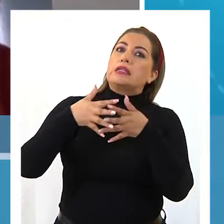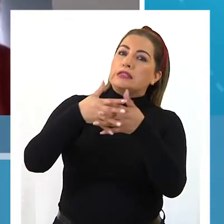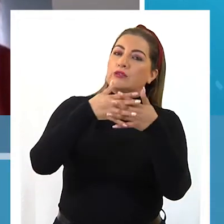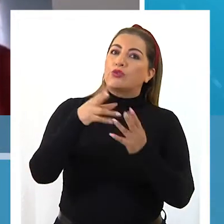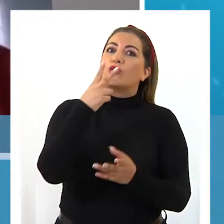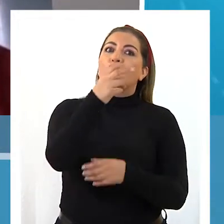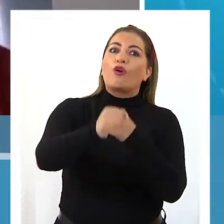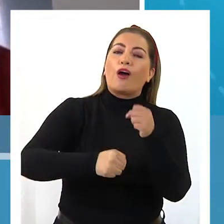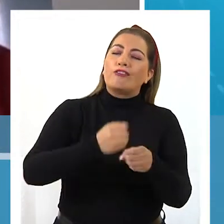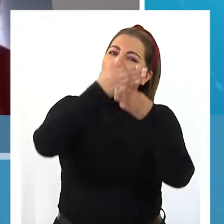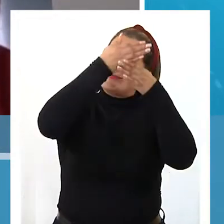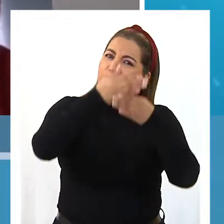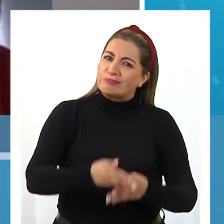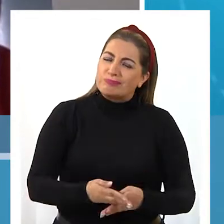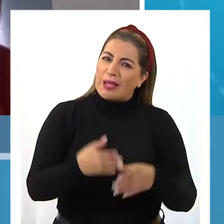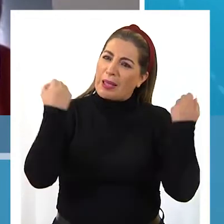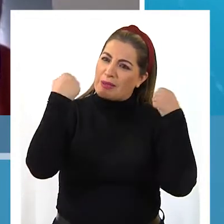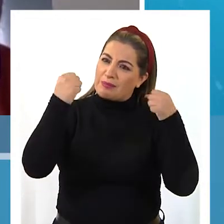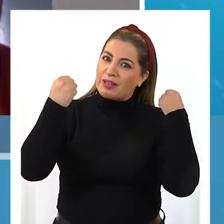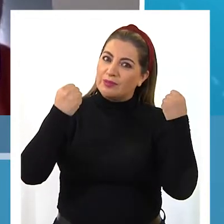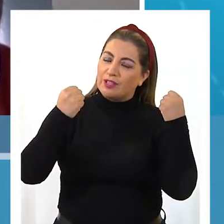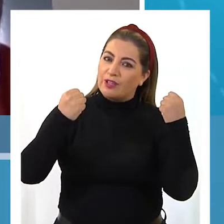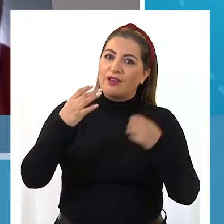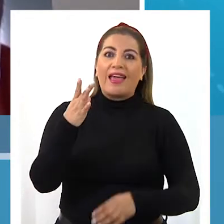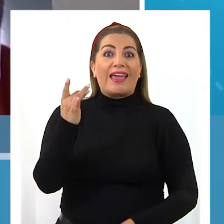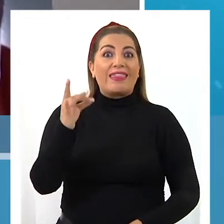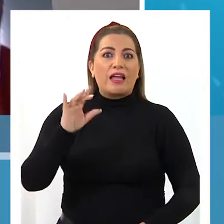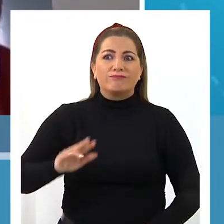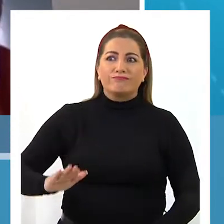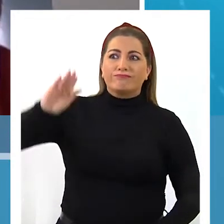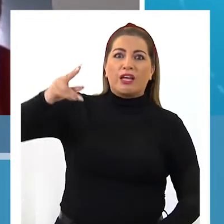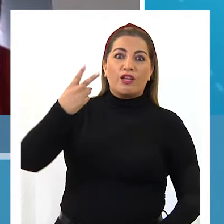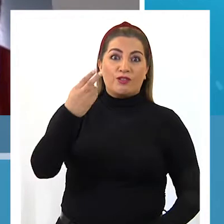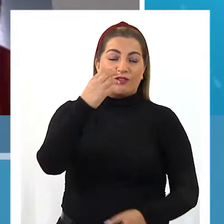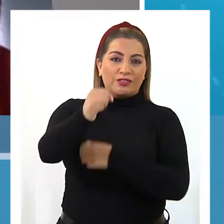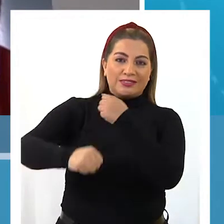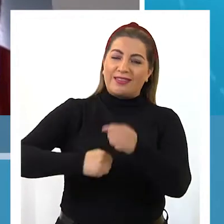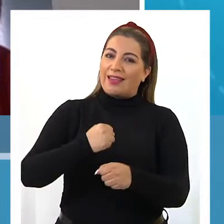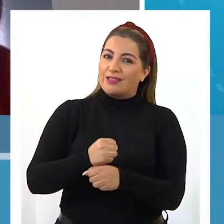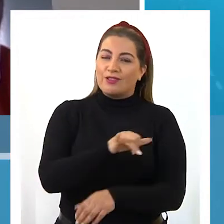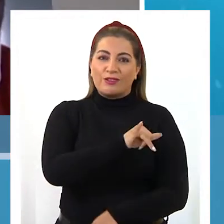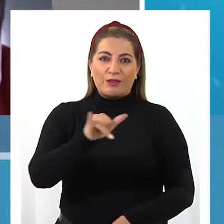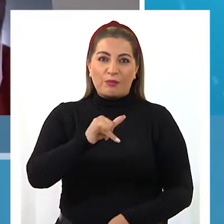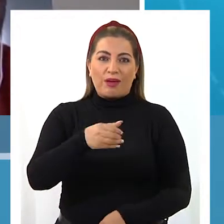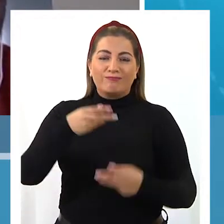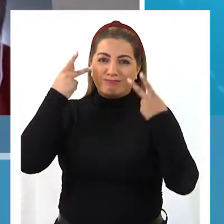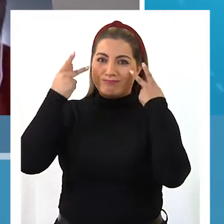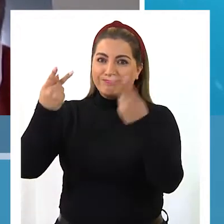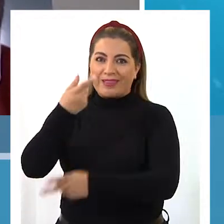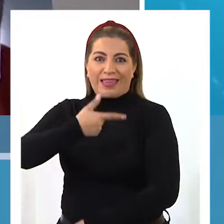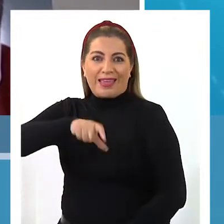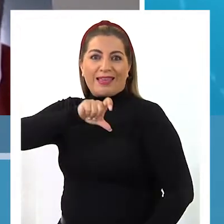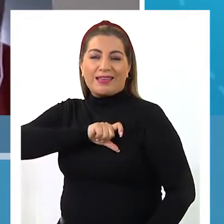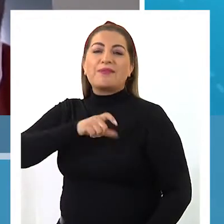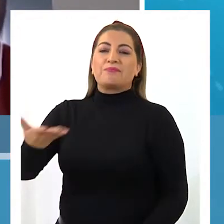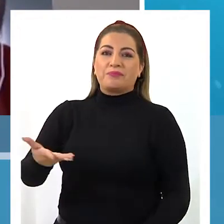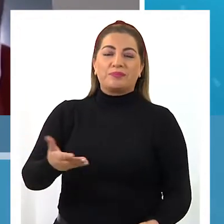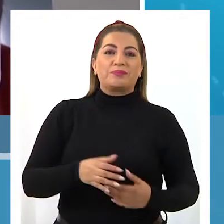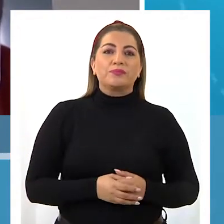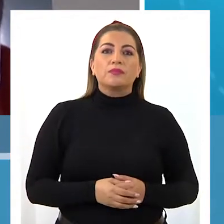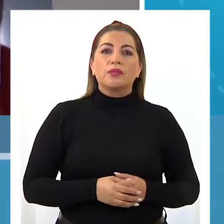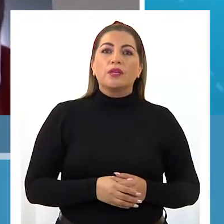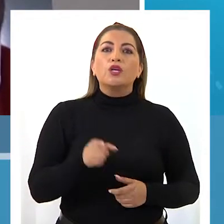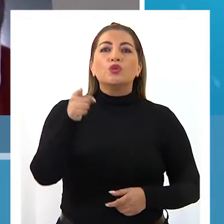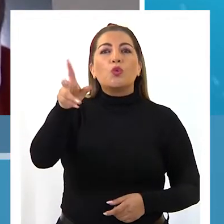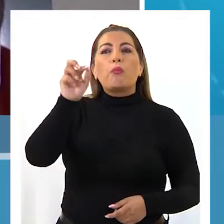allá con ellos, entrenando, hasta que logre su ataque. Peugeot pide en 12 años y de ahí sería la mesilla lo que es España. ¿Qué